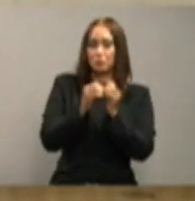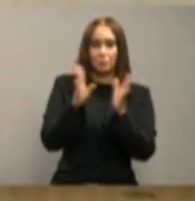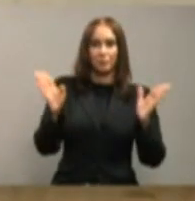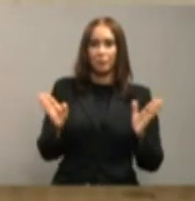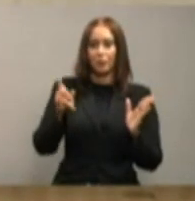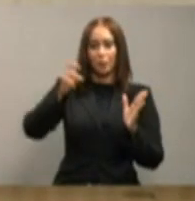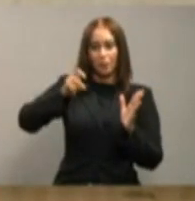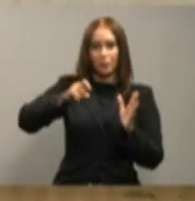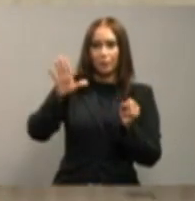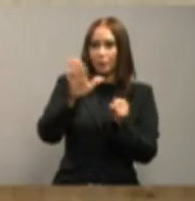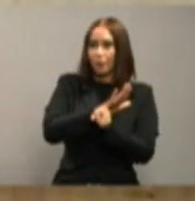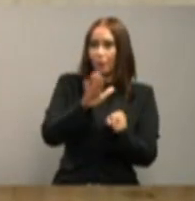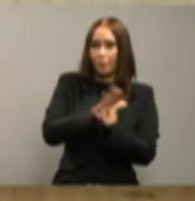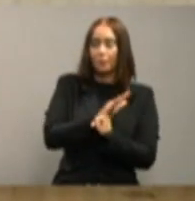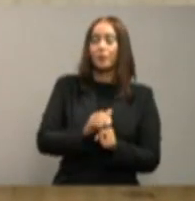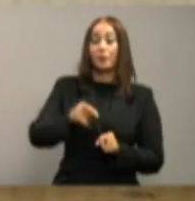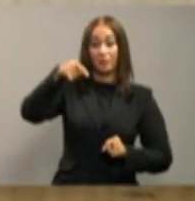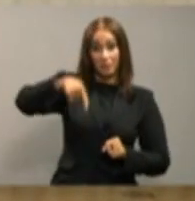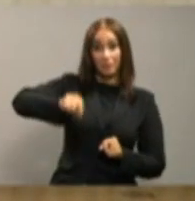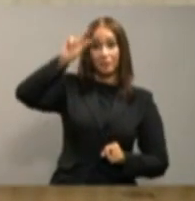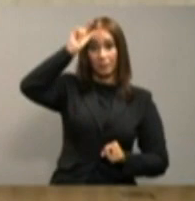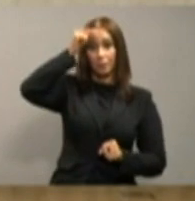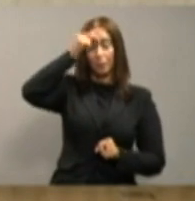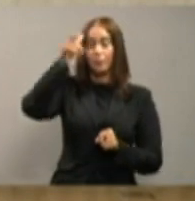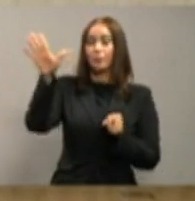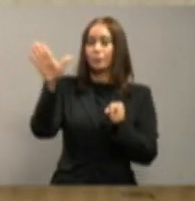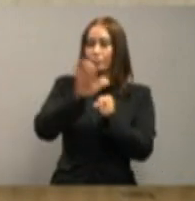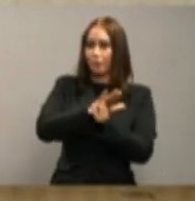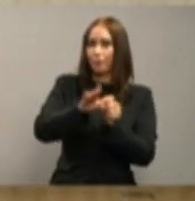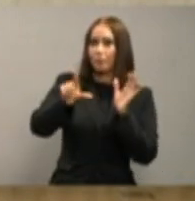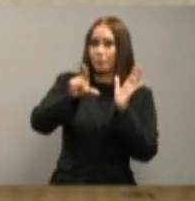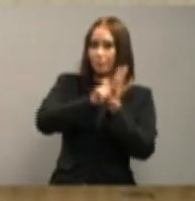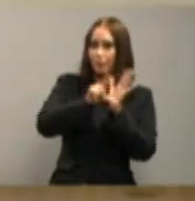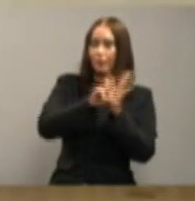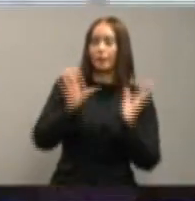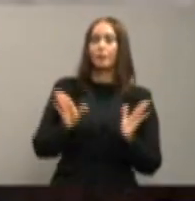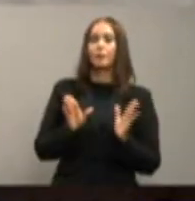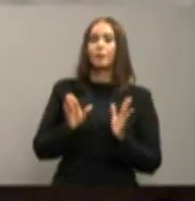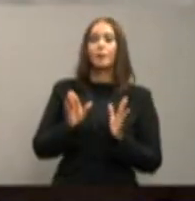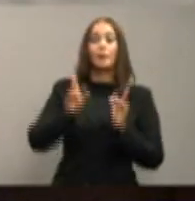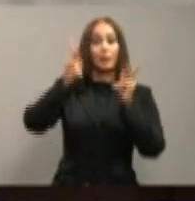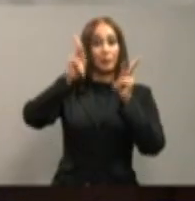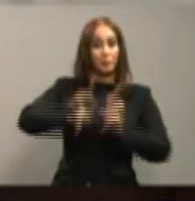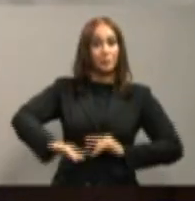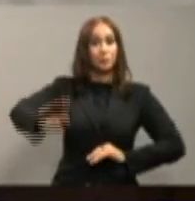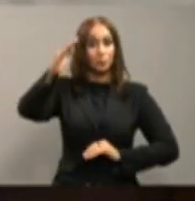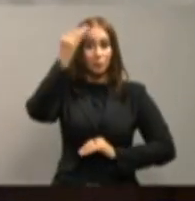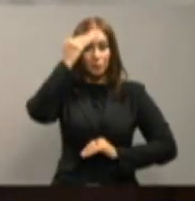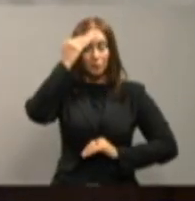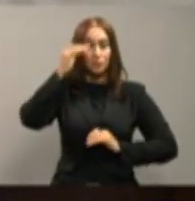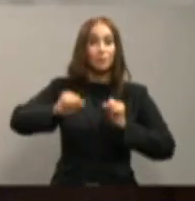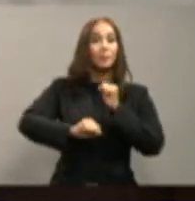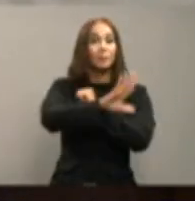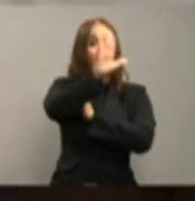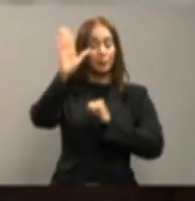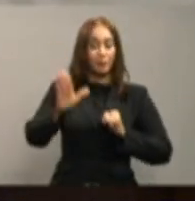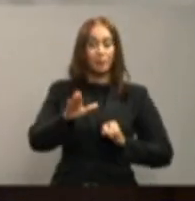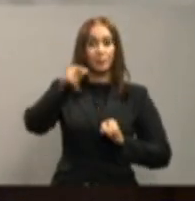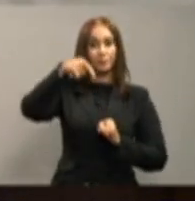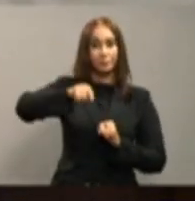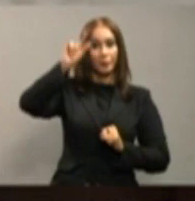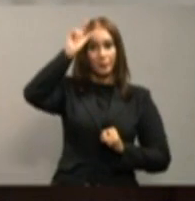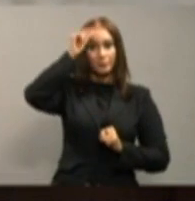es que aplicarla. Y este gobierno va a aplicar la ley, que la gente esté clara de eso